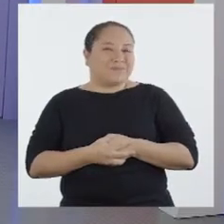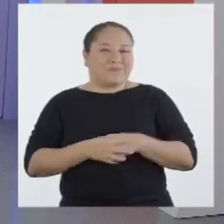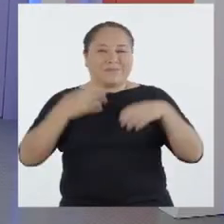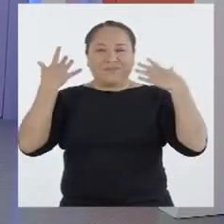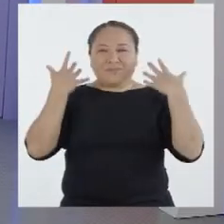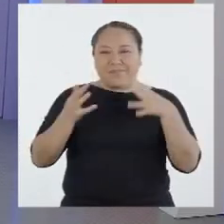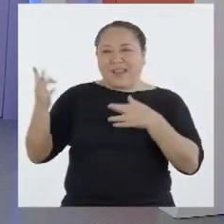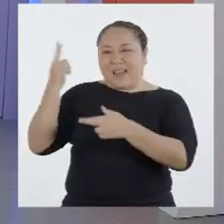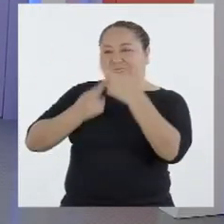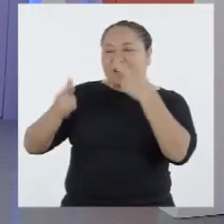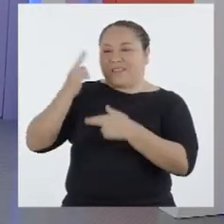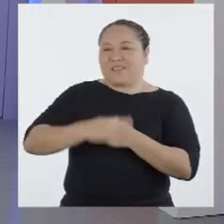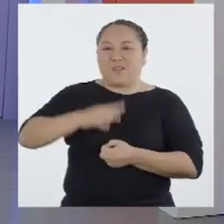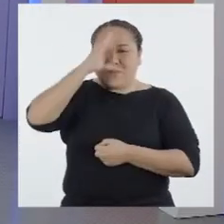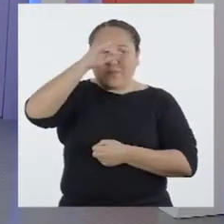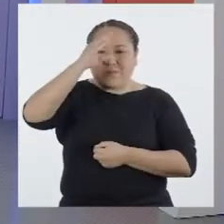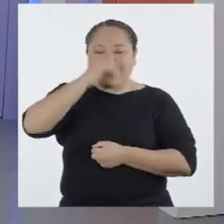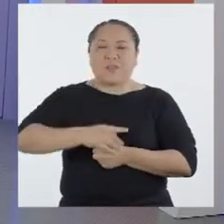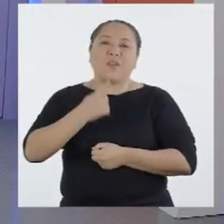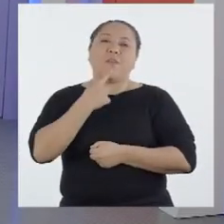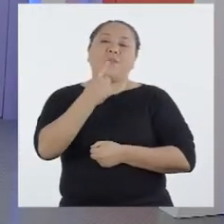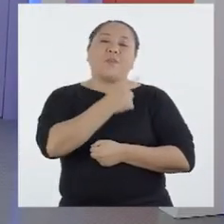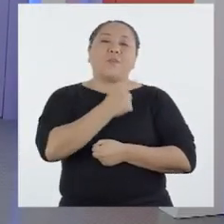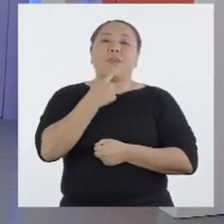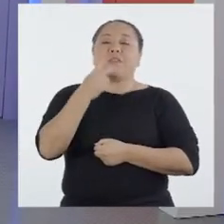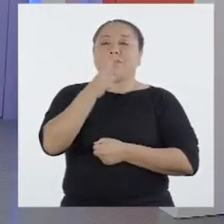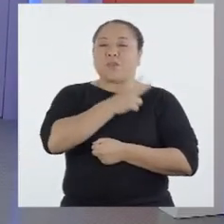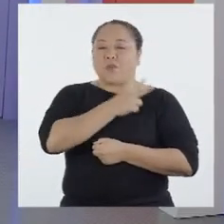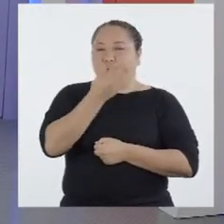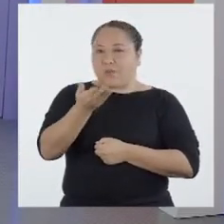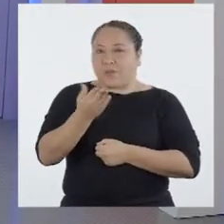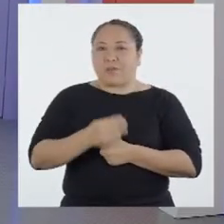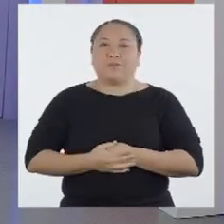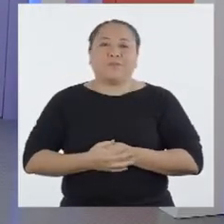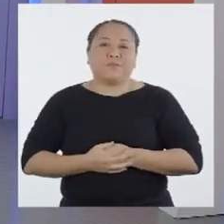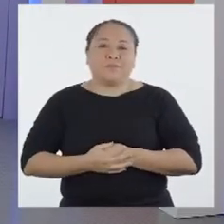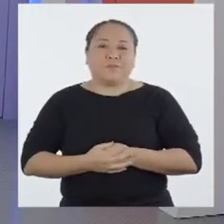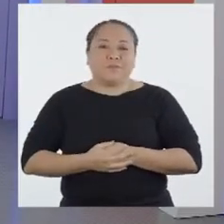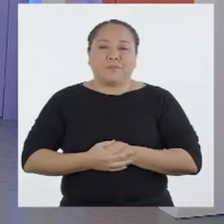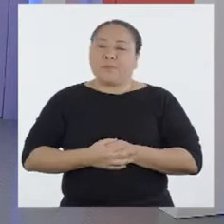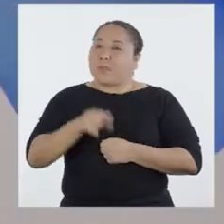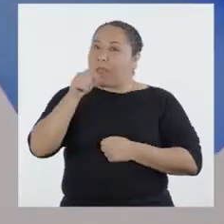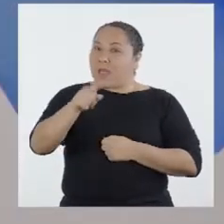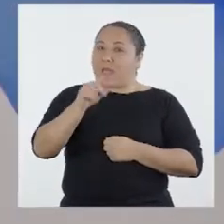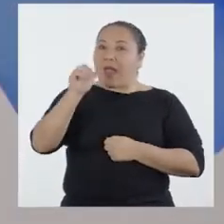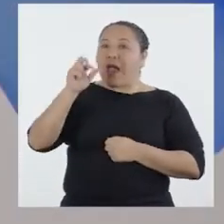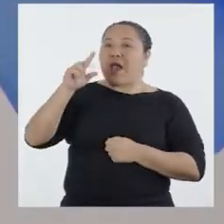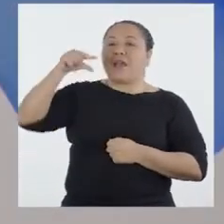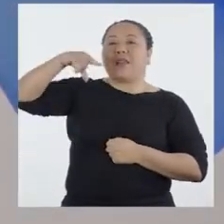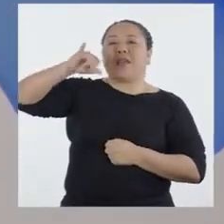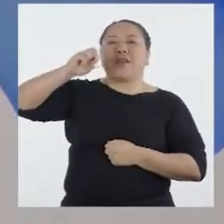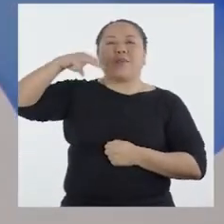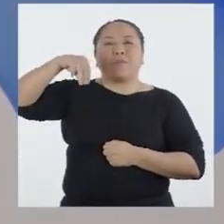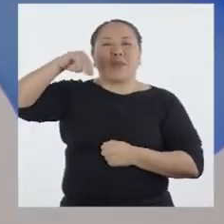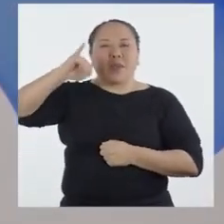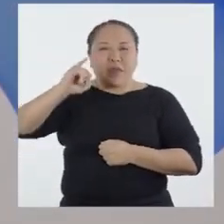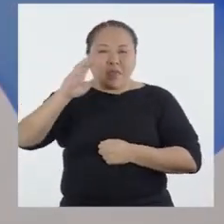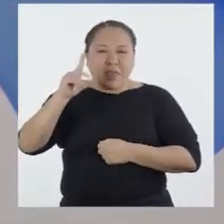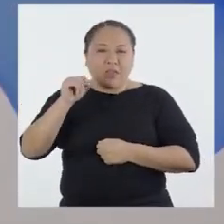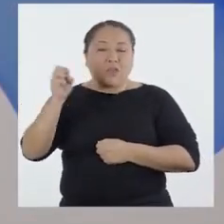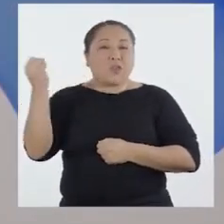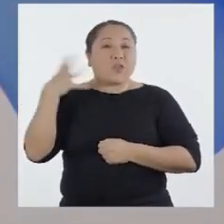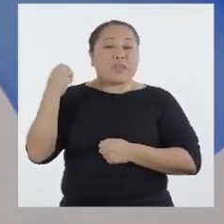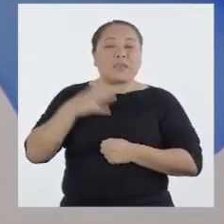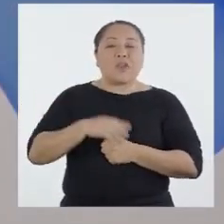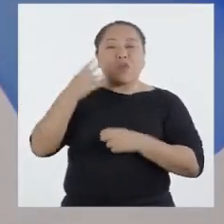Y estamos de vuelta, chicas y chicos, de primero y segundo de secundaria. Arquímedes nos acaba de